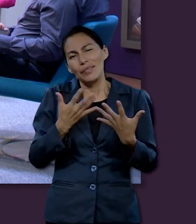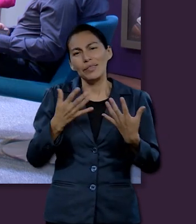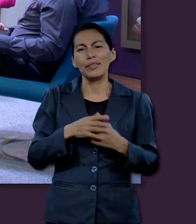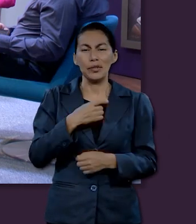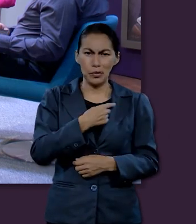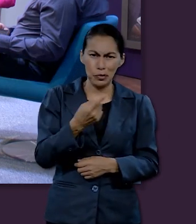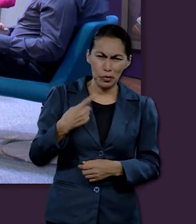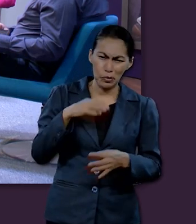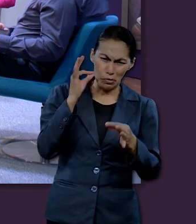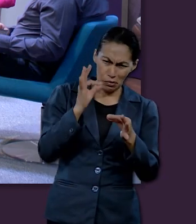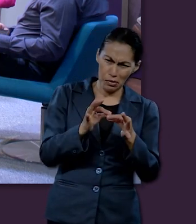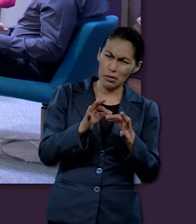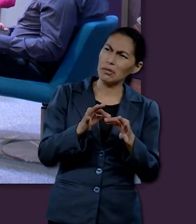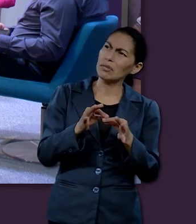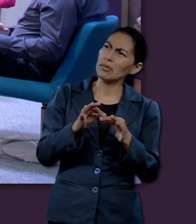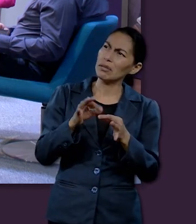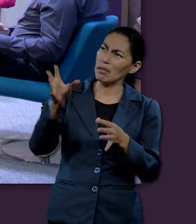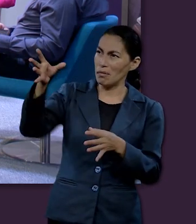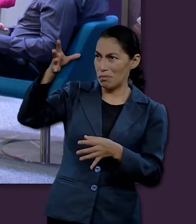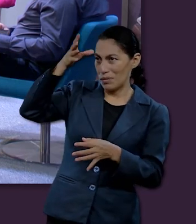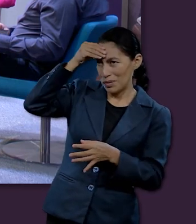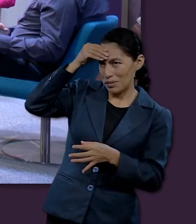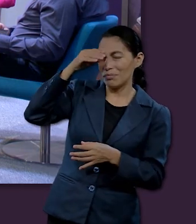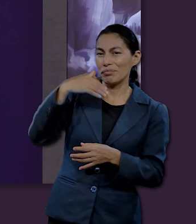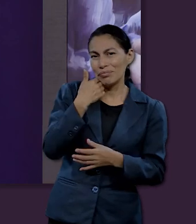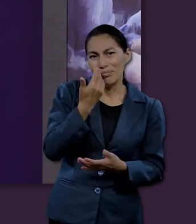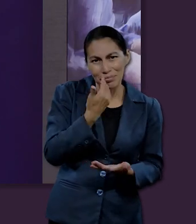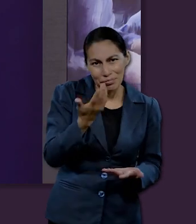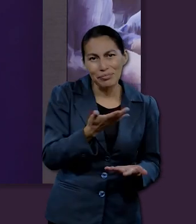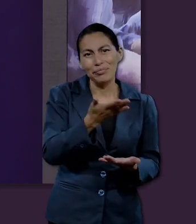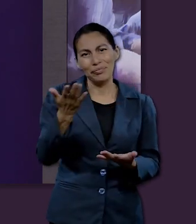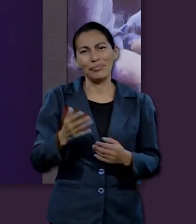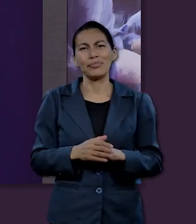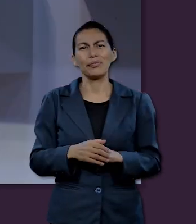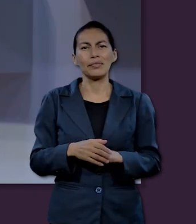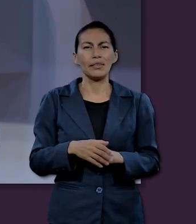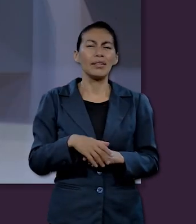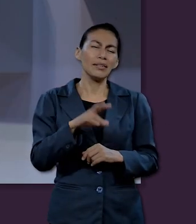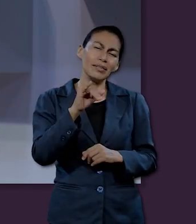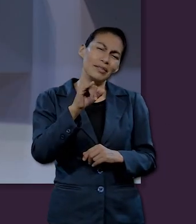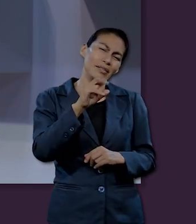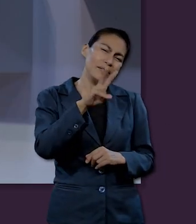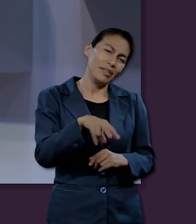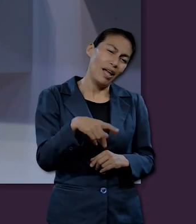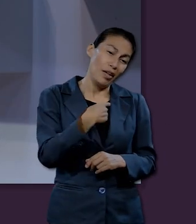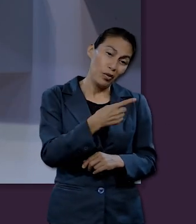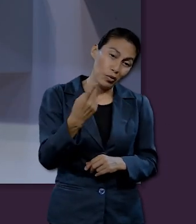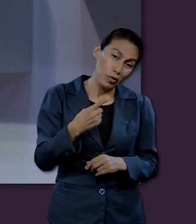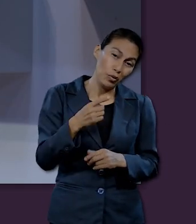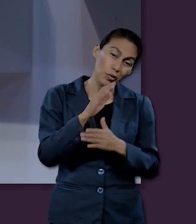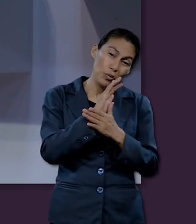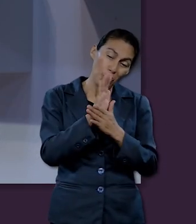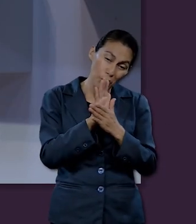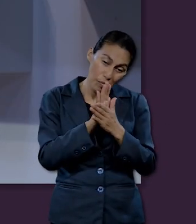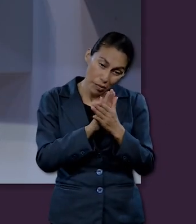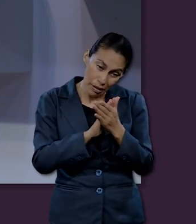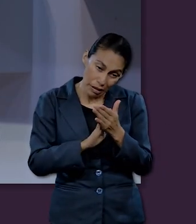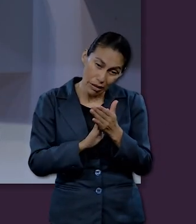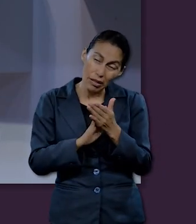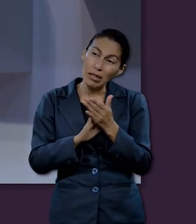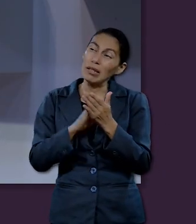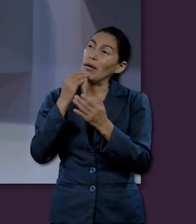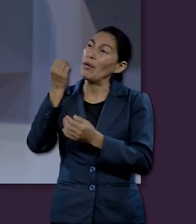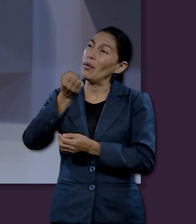y tener la mejor disposición de aprender. Sí, definitivamente. Hay que ir ante Dios, humillarnos, ir a su palabra,